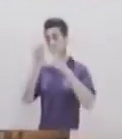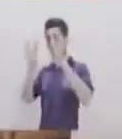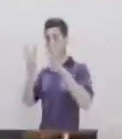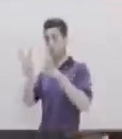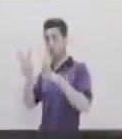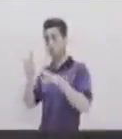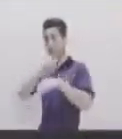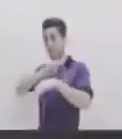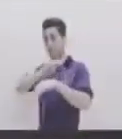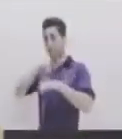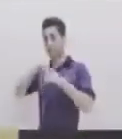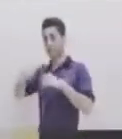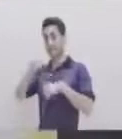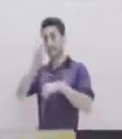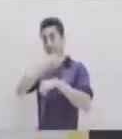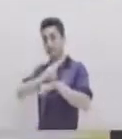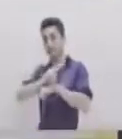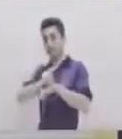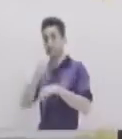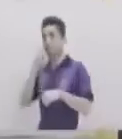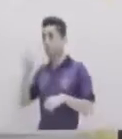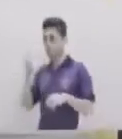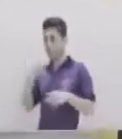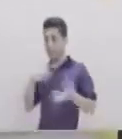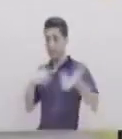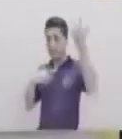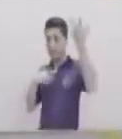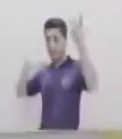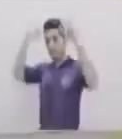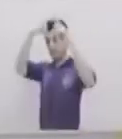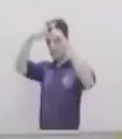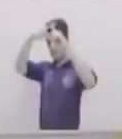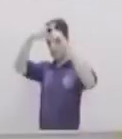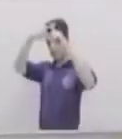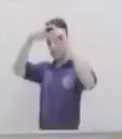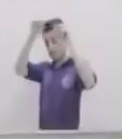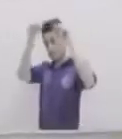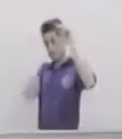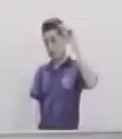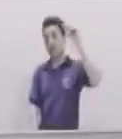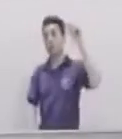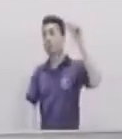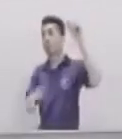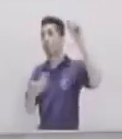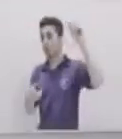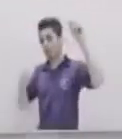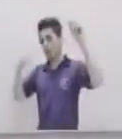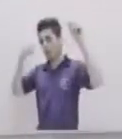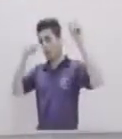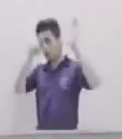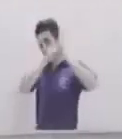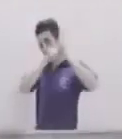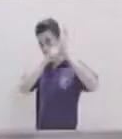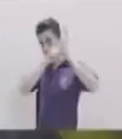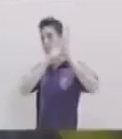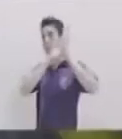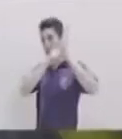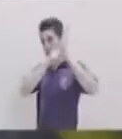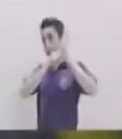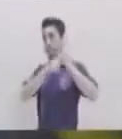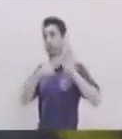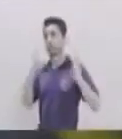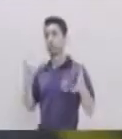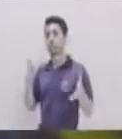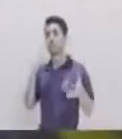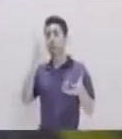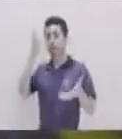a ir Hacia abajo Si nosotros colocamos Hacia arriba Como el eje positivo Hacia abajo Sería el eje Negativo Entonces